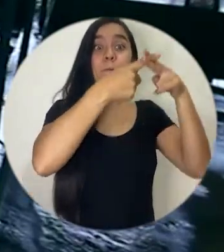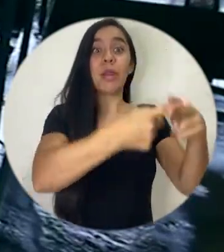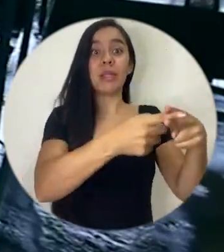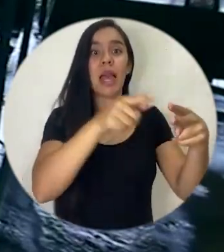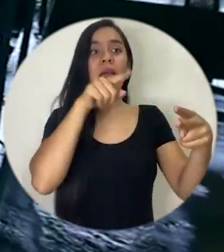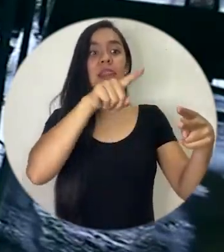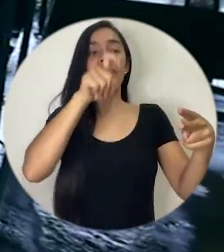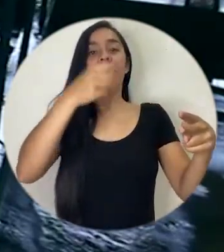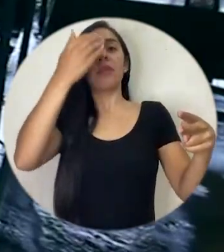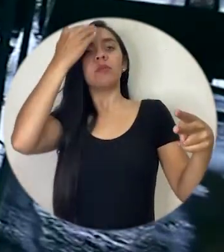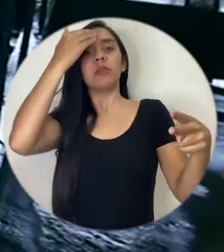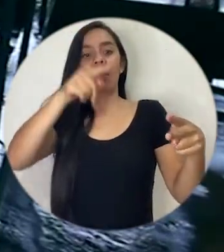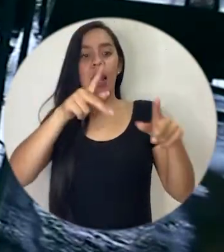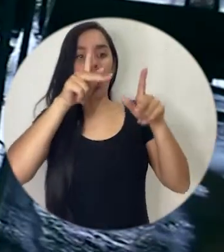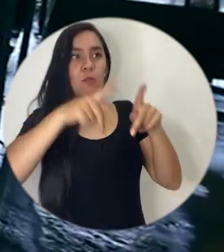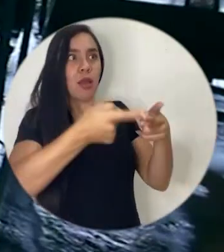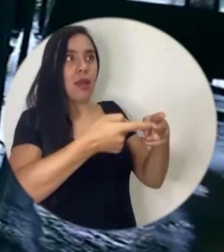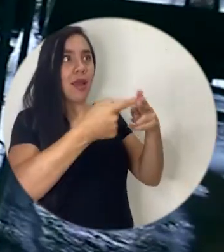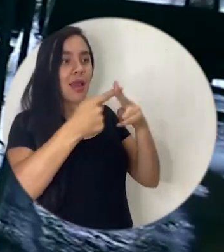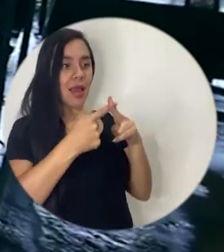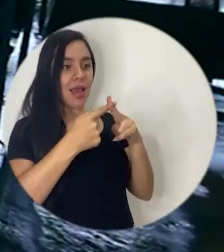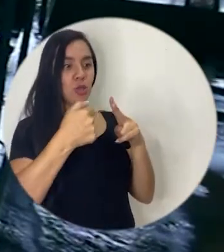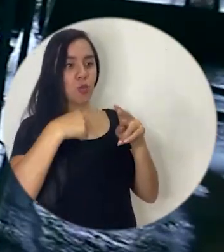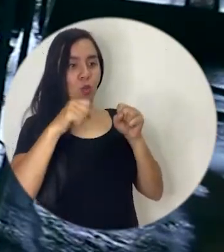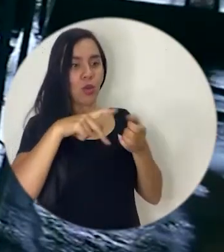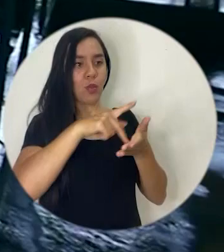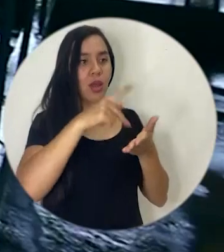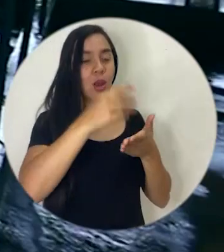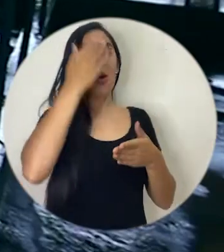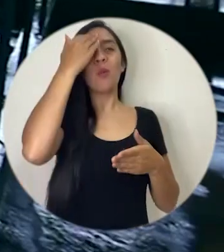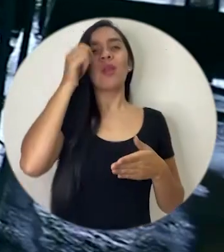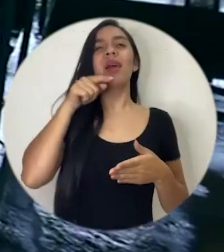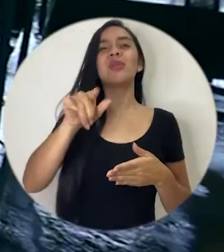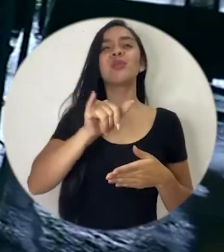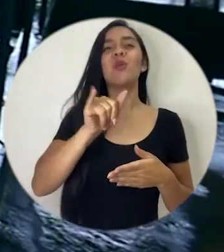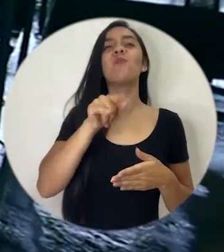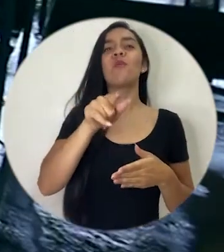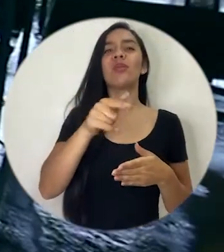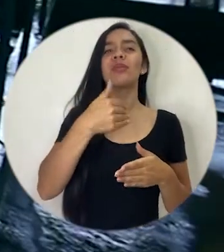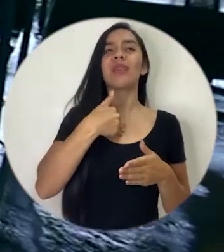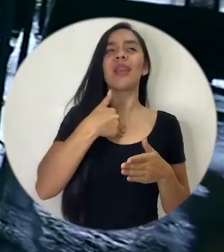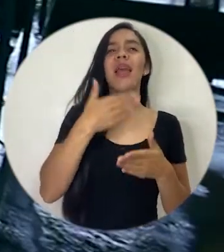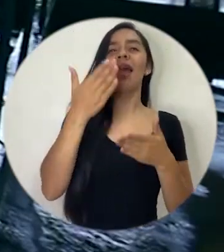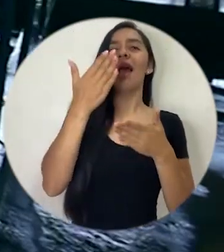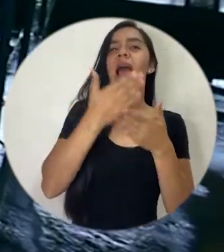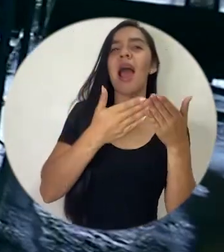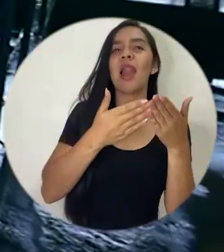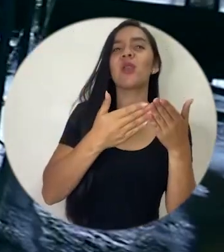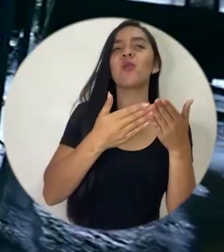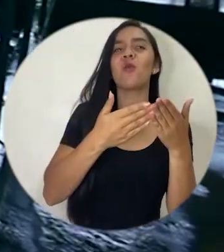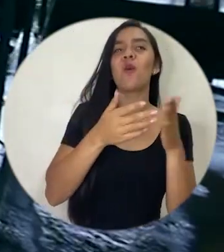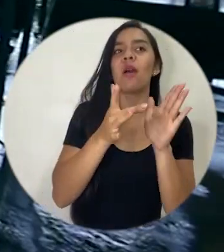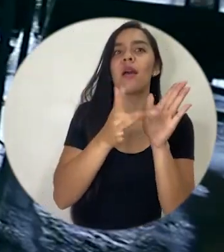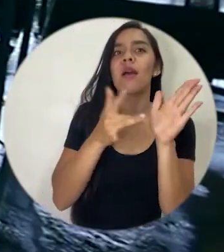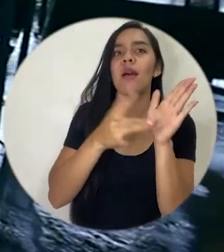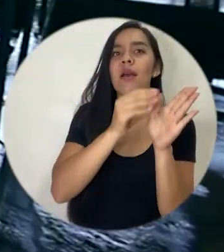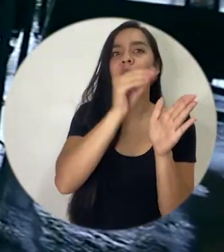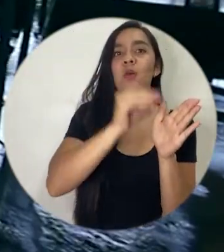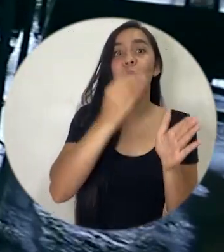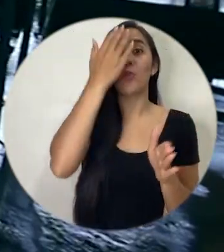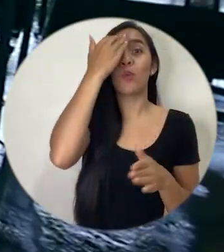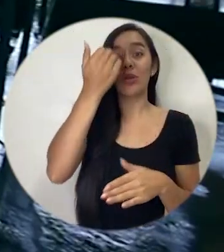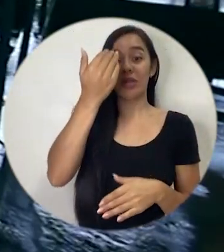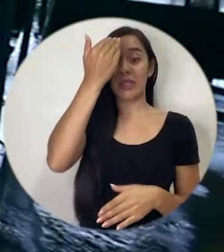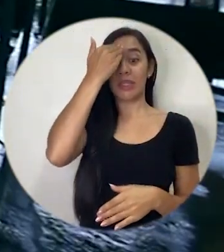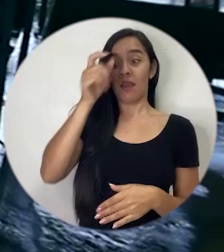de pago porque si no tiene intenciones usureras muchas veces es quedarse con un bien que tiene un alto valor a un precio ridículo